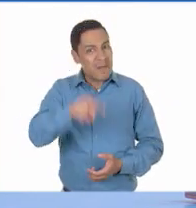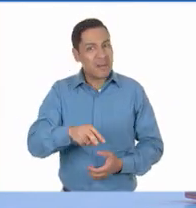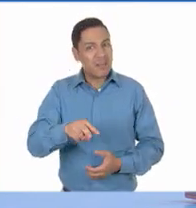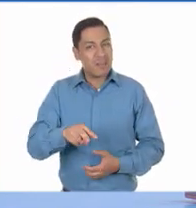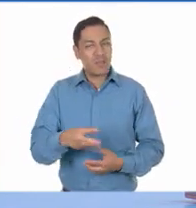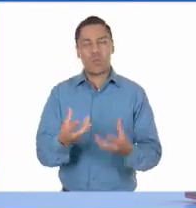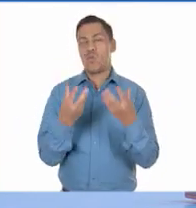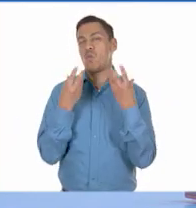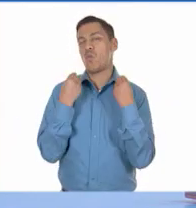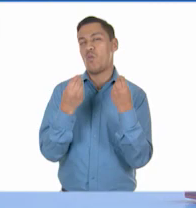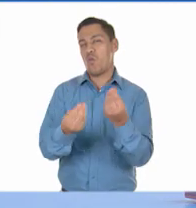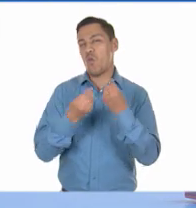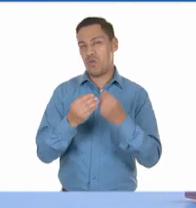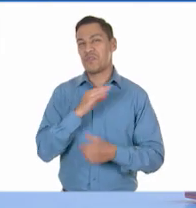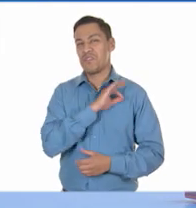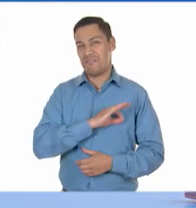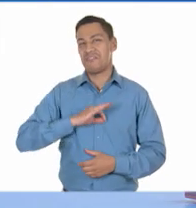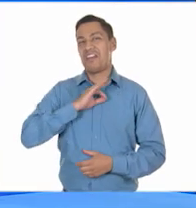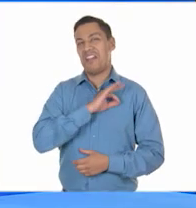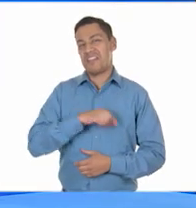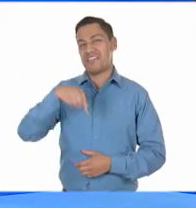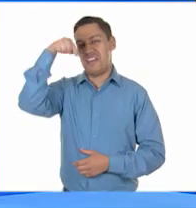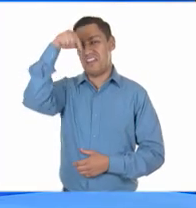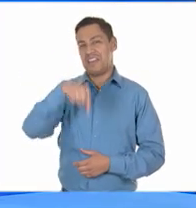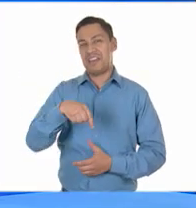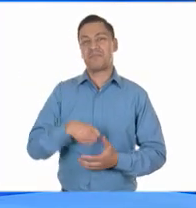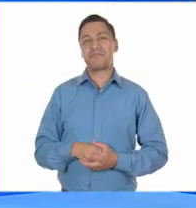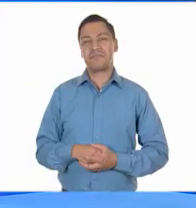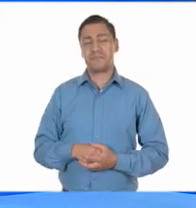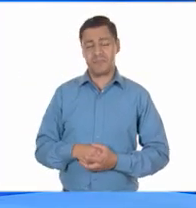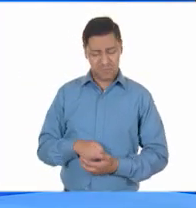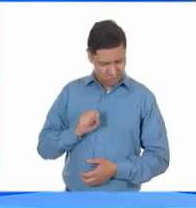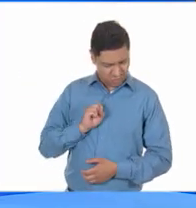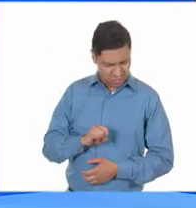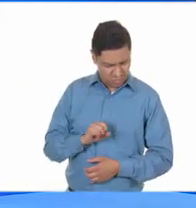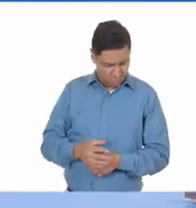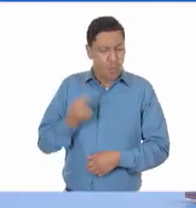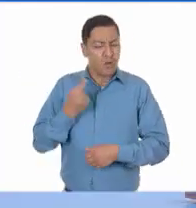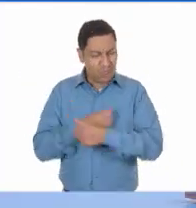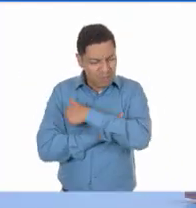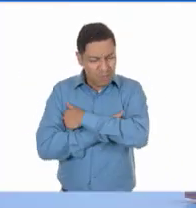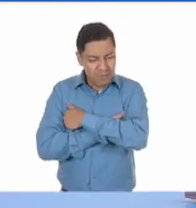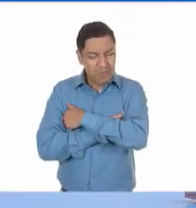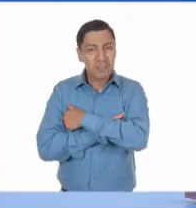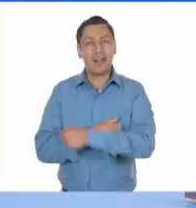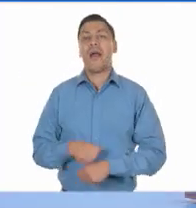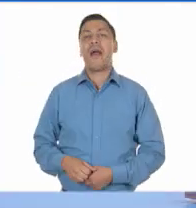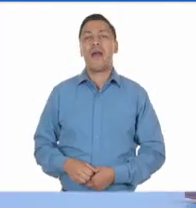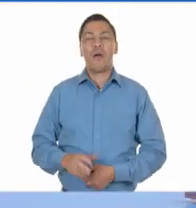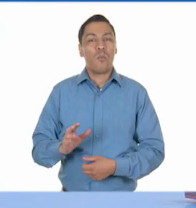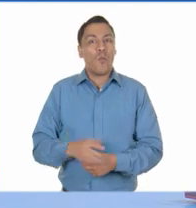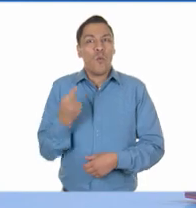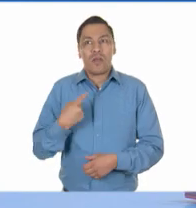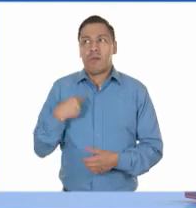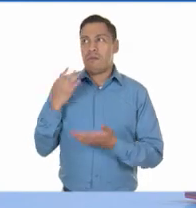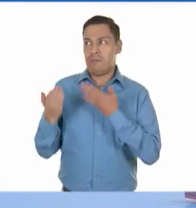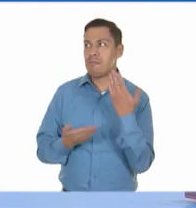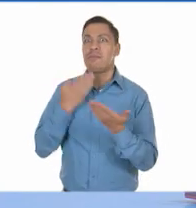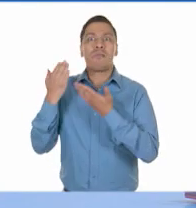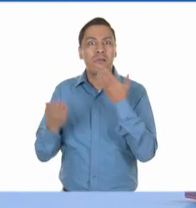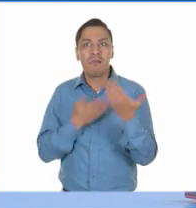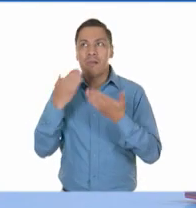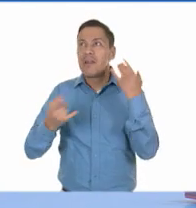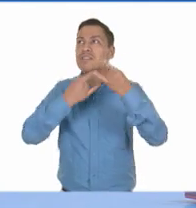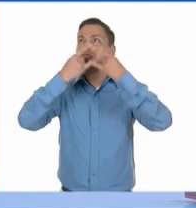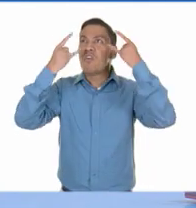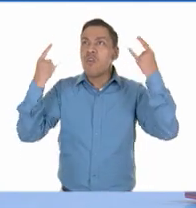muy, muy feliz. ¡Ah, sí, Tin! ¿Y eso por qué? Pues, porque me gusta estudiar y aprender sobre